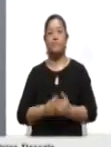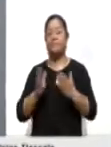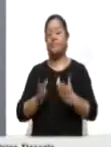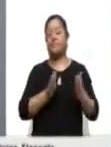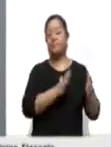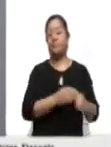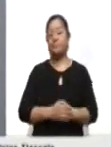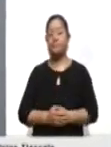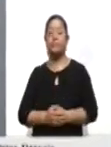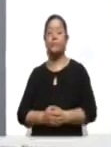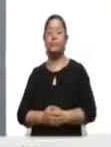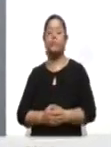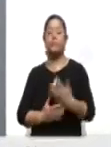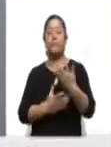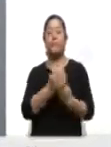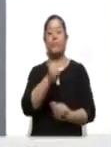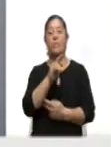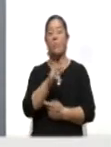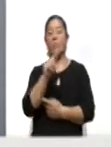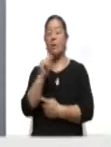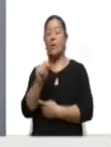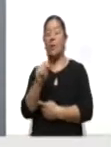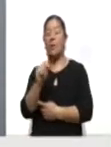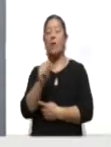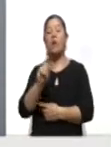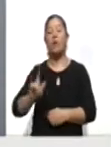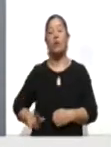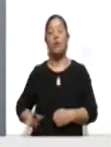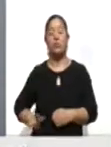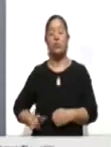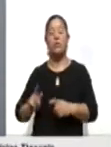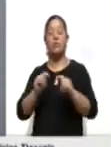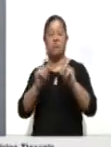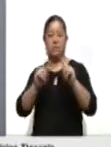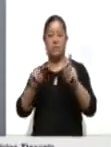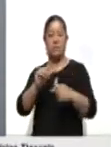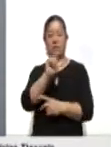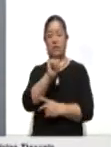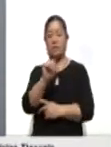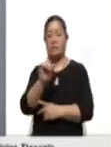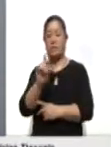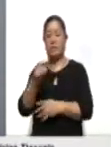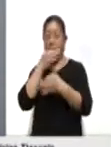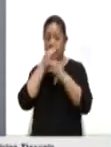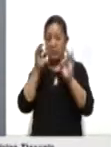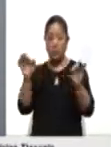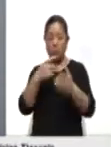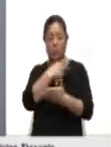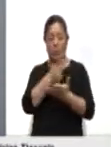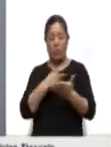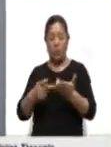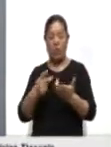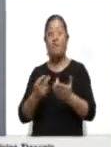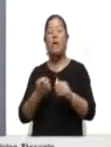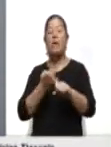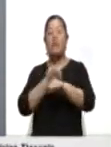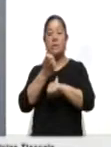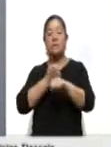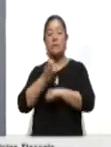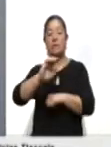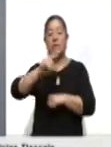Coalición Unidos por Tlaxcala al Gobierno del Estado, Ana Bela Valos en Pualteca, anunció la creación del programa estatal de guarderías.